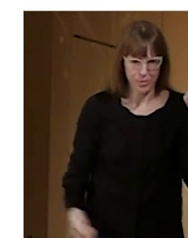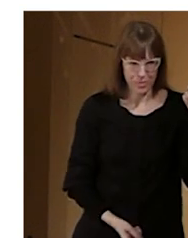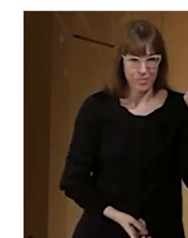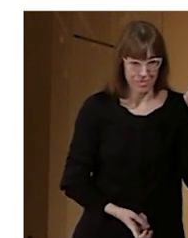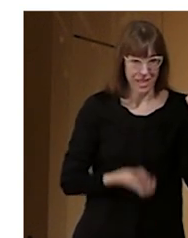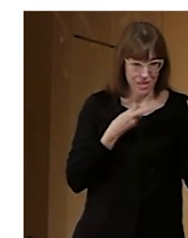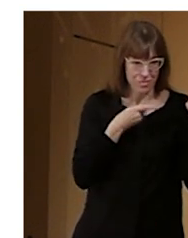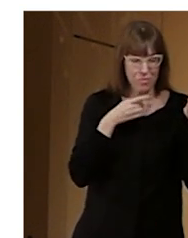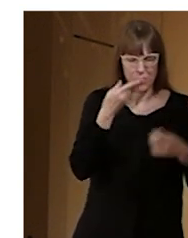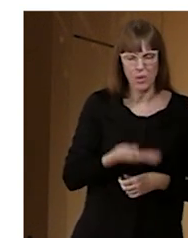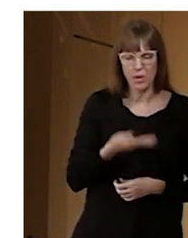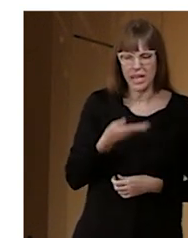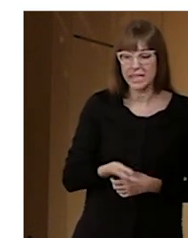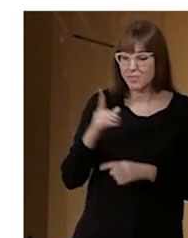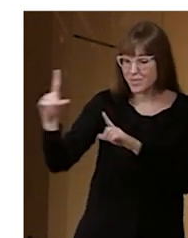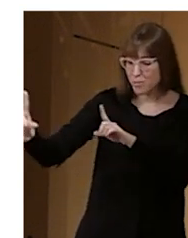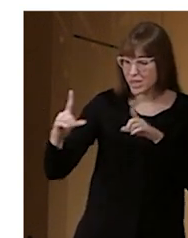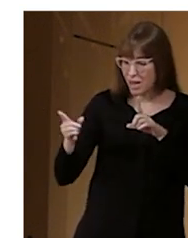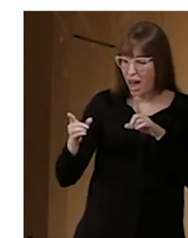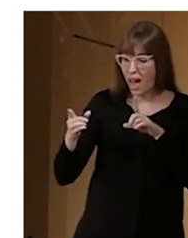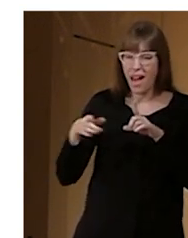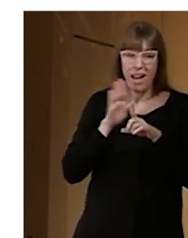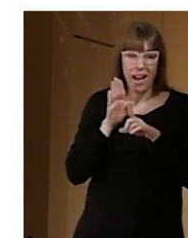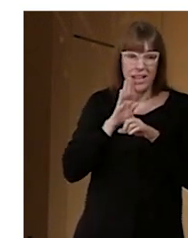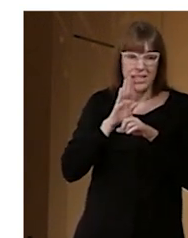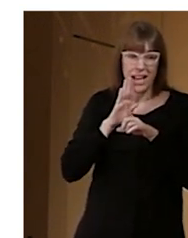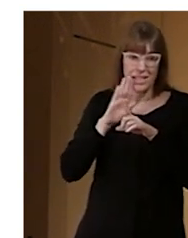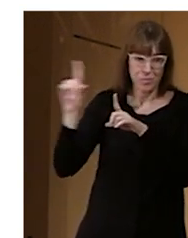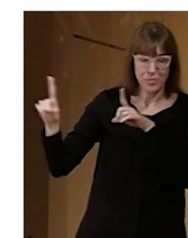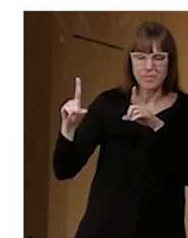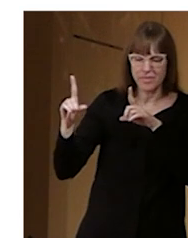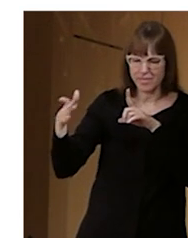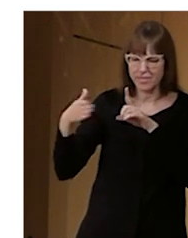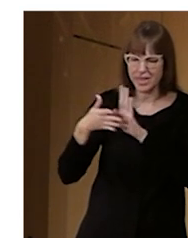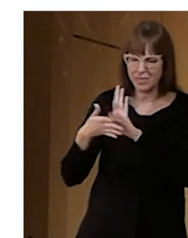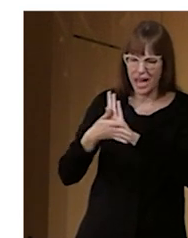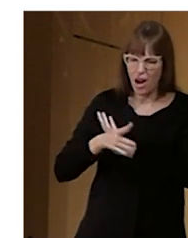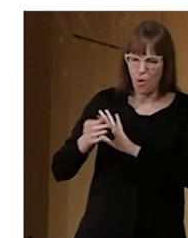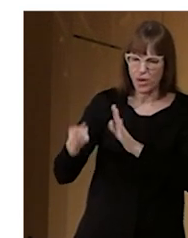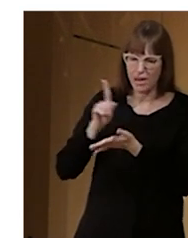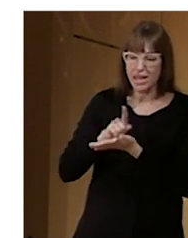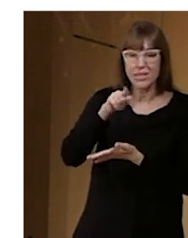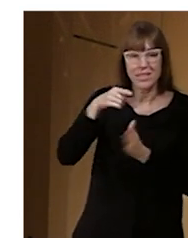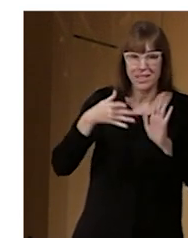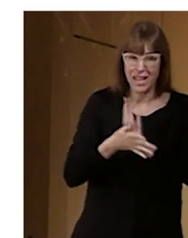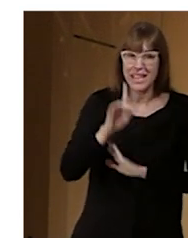antes en la diapositiva anterior, ¿vale? Todo esto debería ir acompañado de una relación con las asociaciones, ¿vale? Aprovechemos las